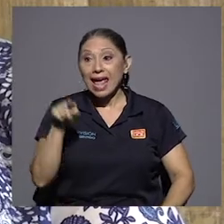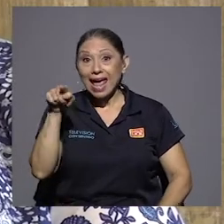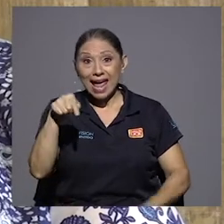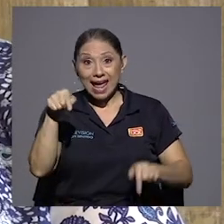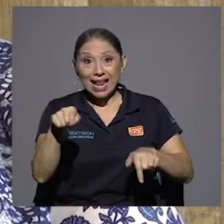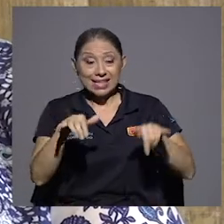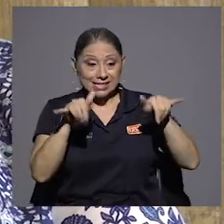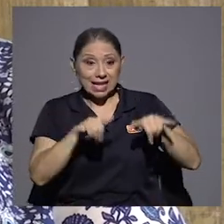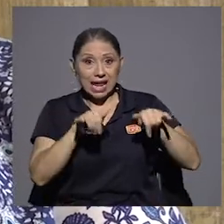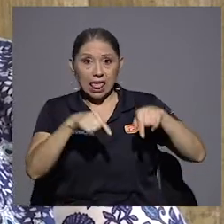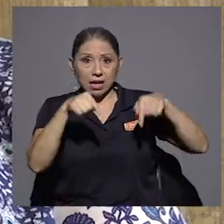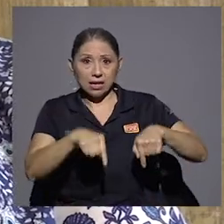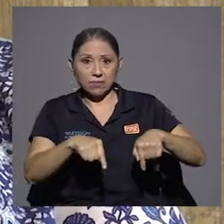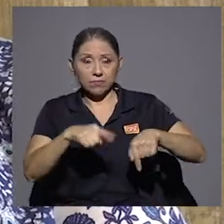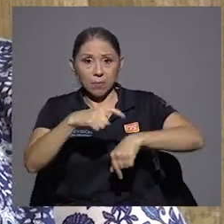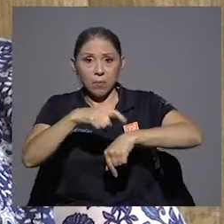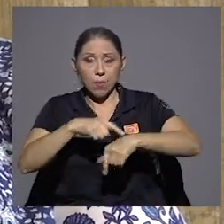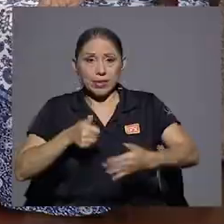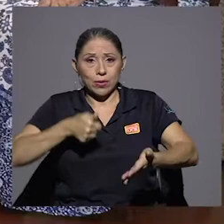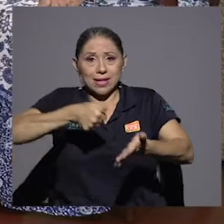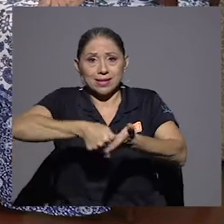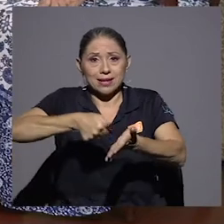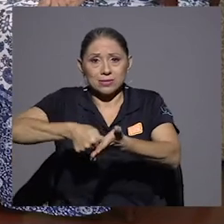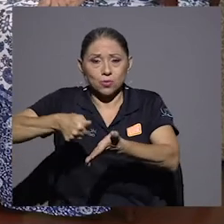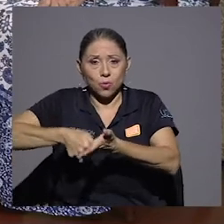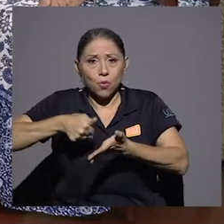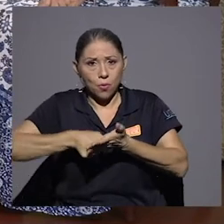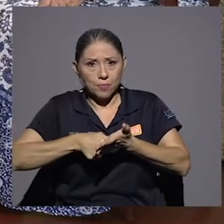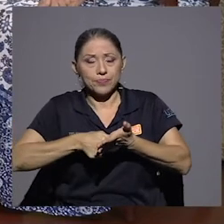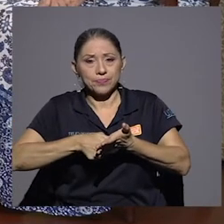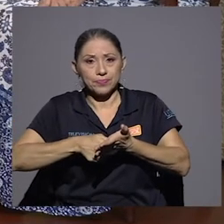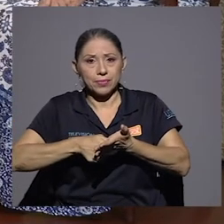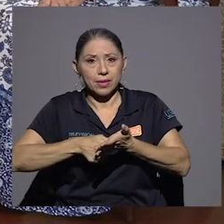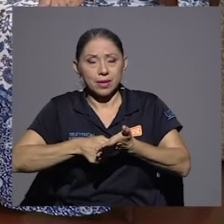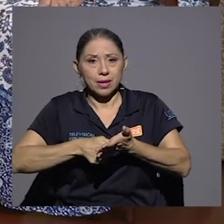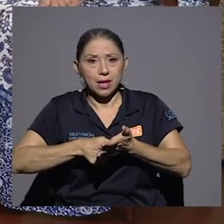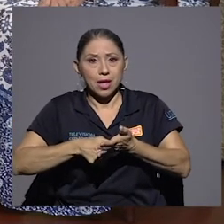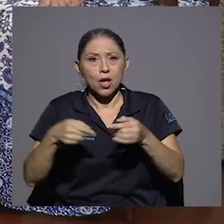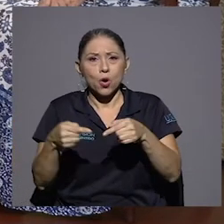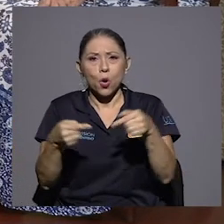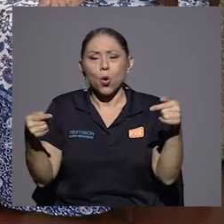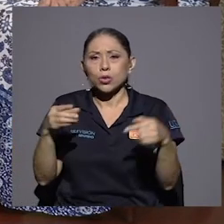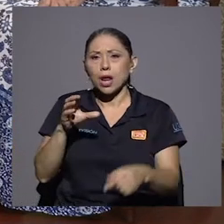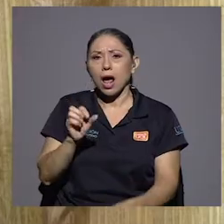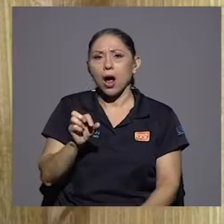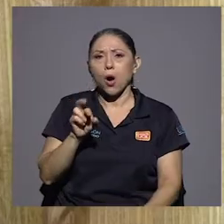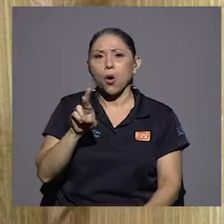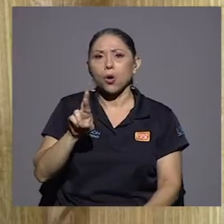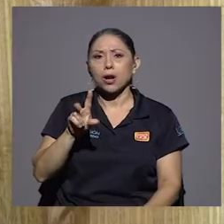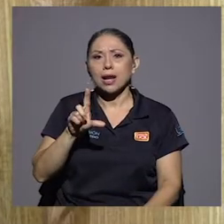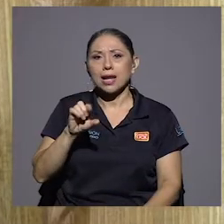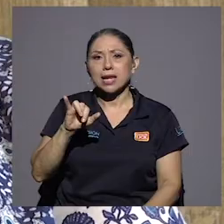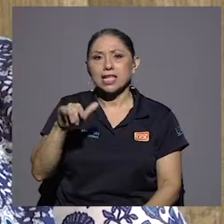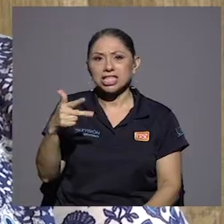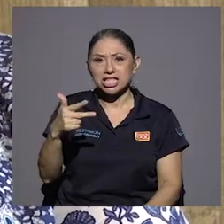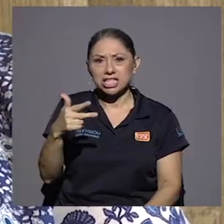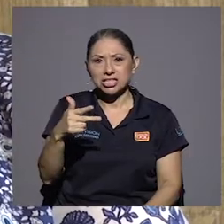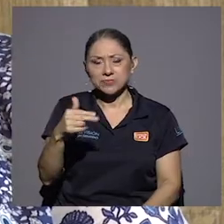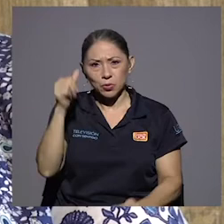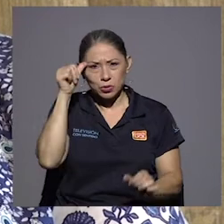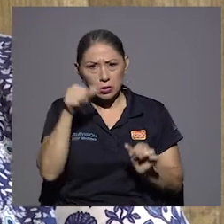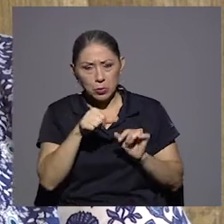las elecciones, ¿verdad? Y contra Orlich, si usted recuerda. Así es. Yo no